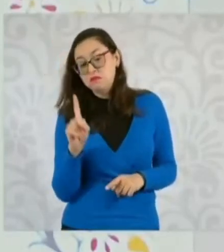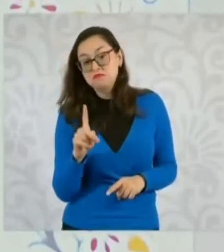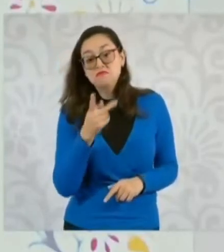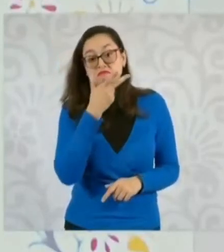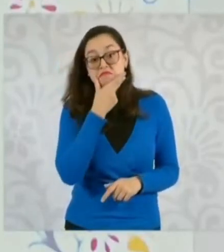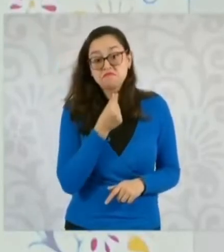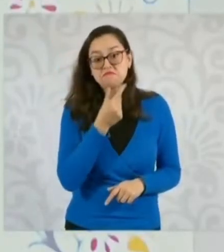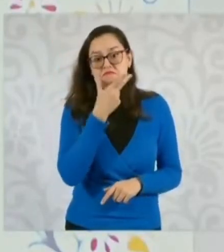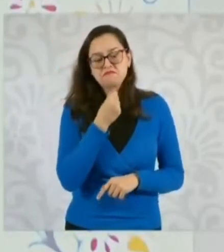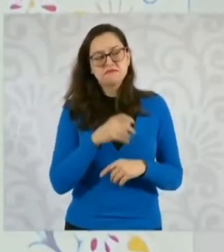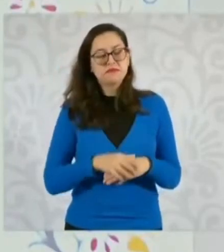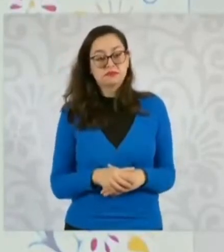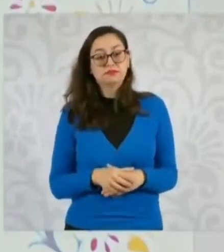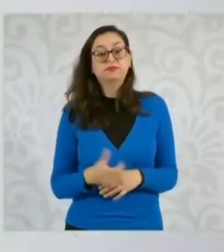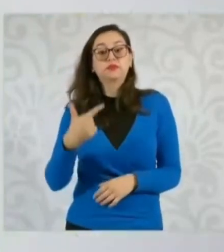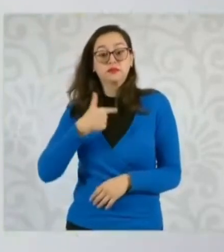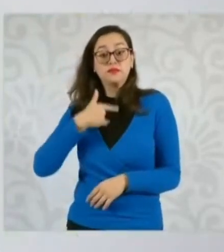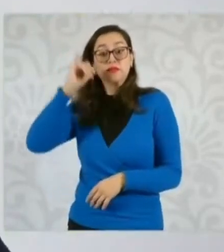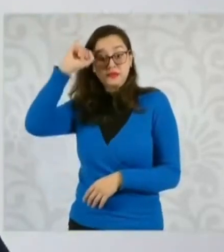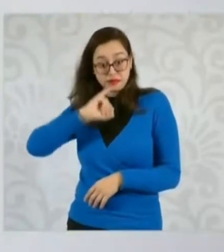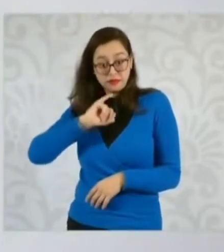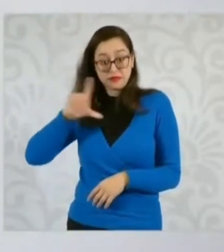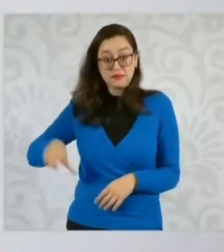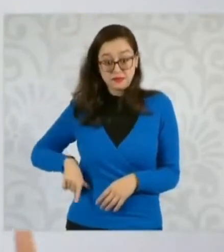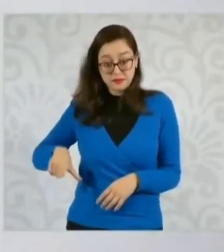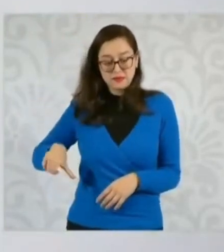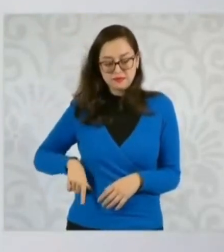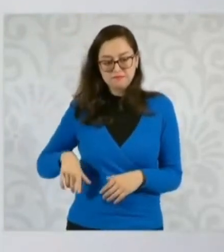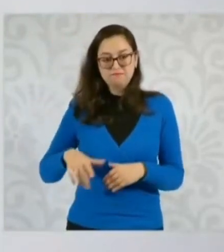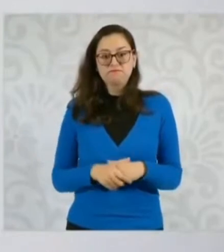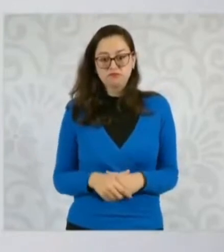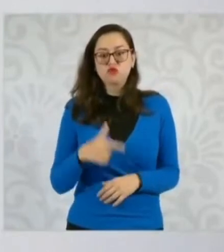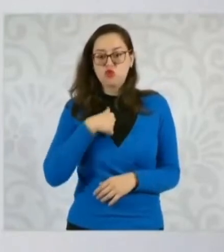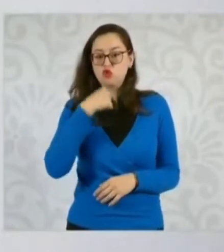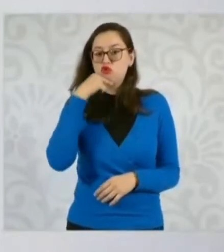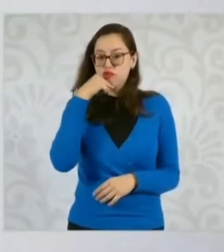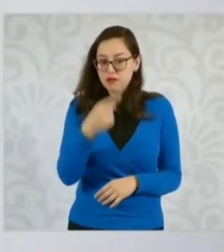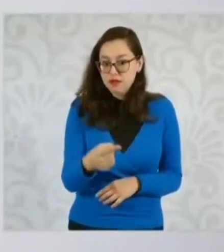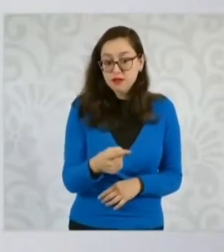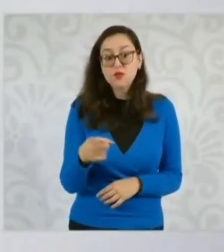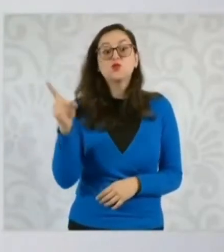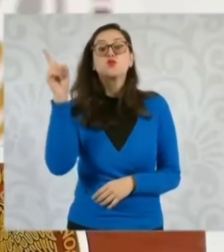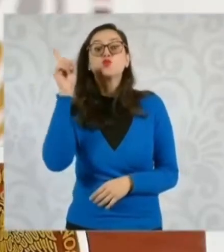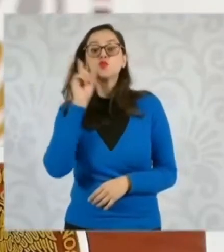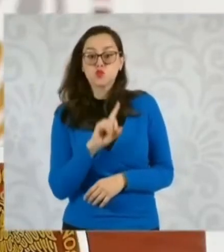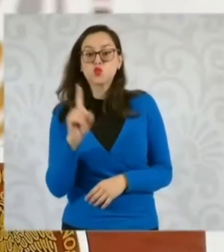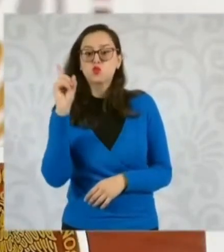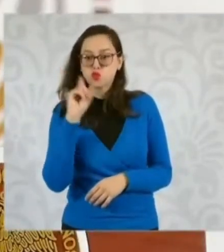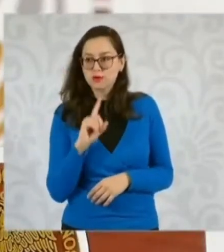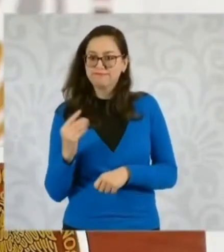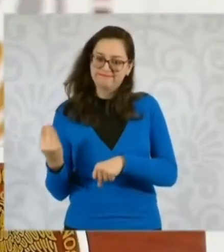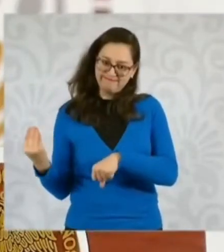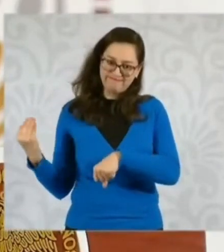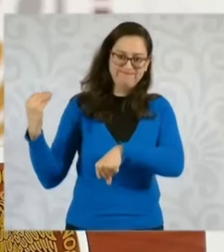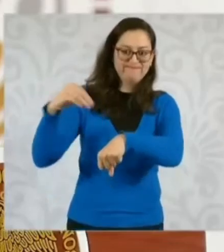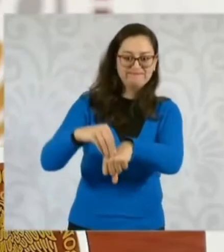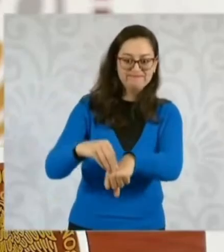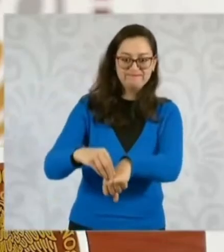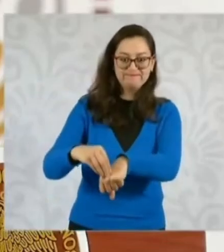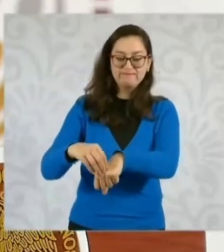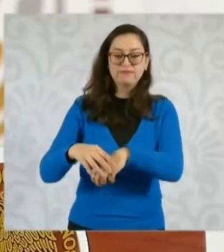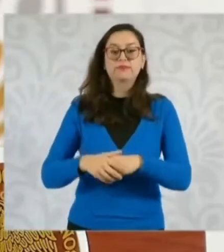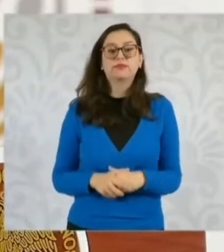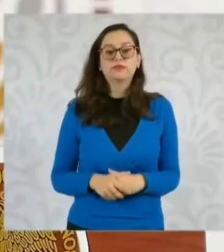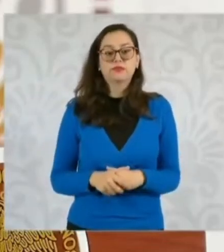de gobierno electa, dije vamos a hacer el Paseo de las Heroínas en Paseo de la Reforma, que